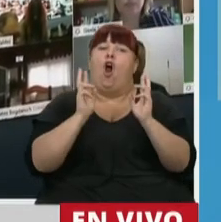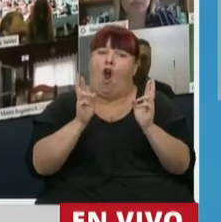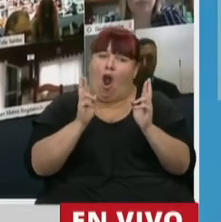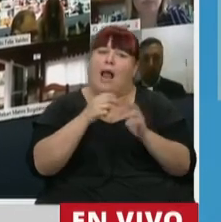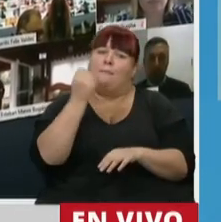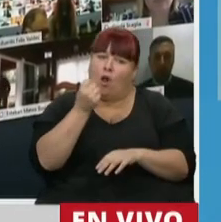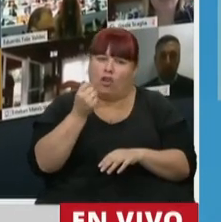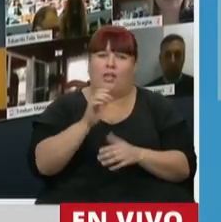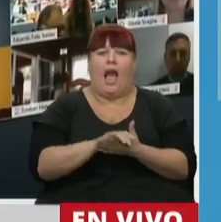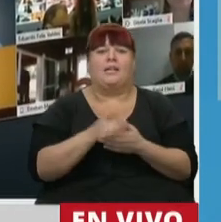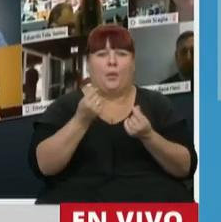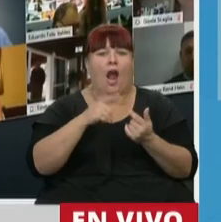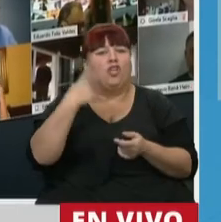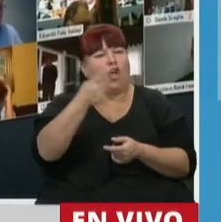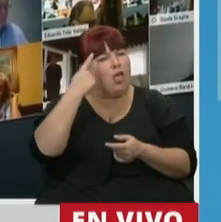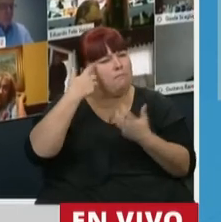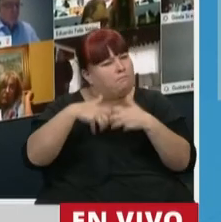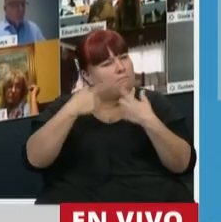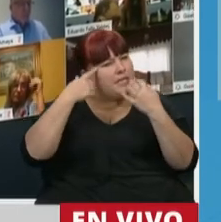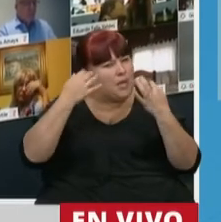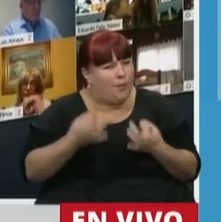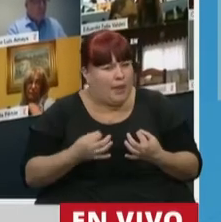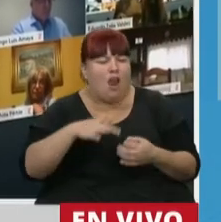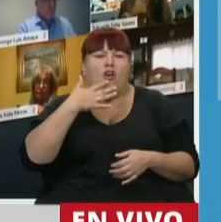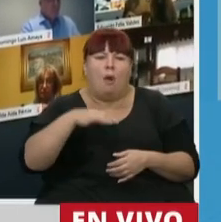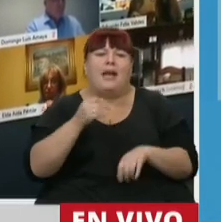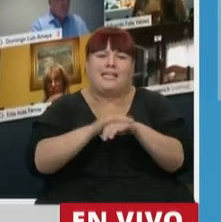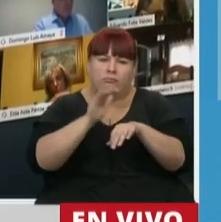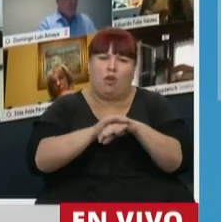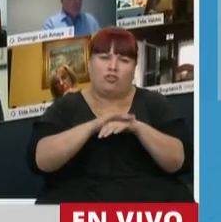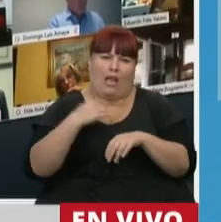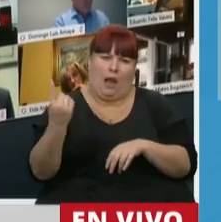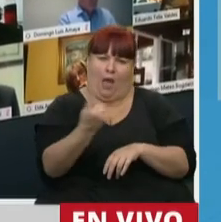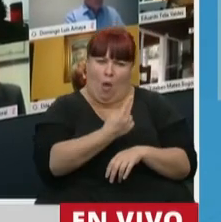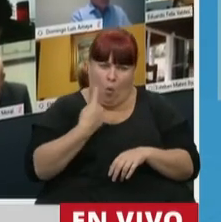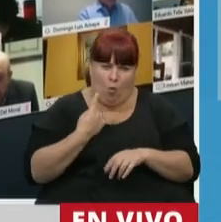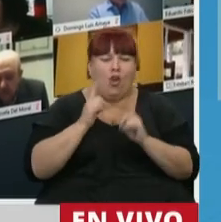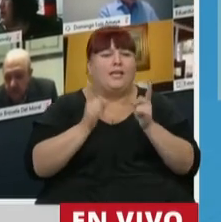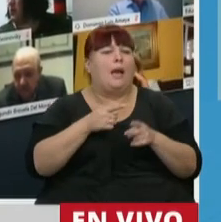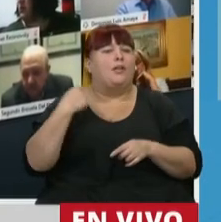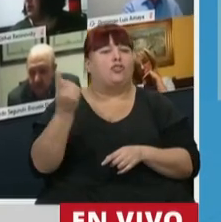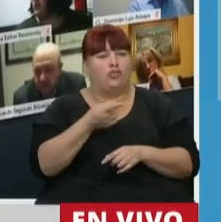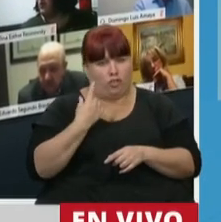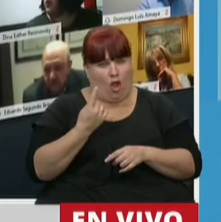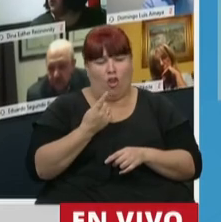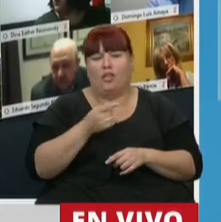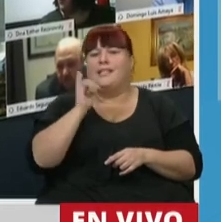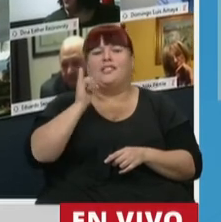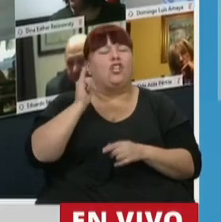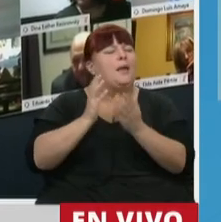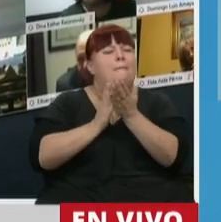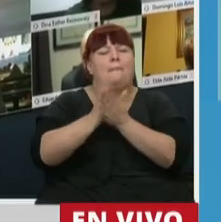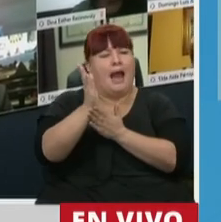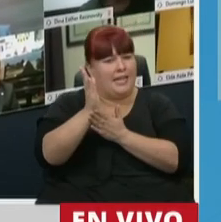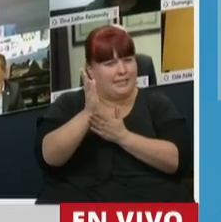que sirva para que todos reflexionemos, para que todos podamos entender la responsabilidad que nos toca y para que todos podamos de una vez y para